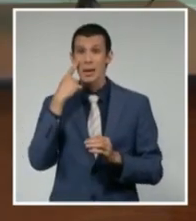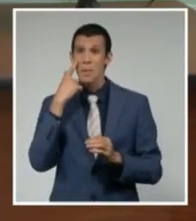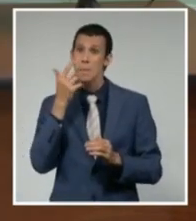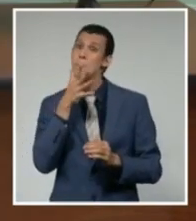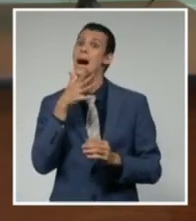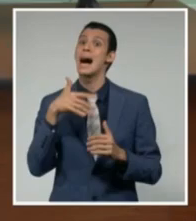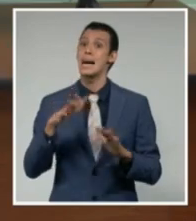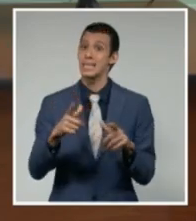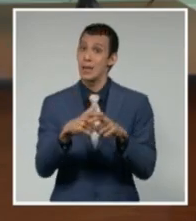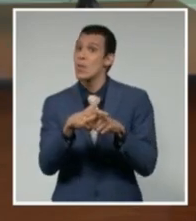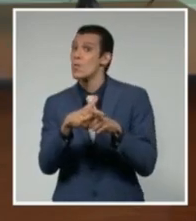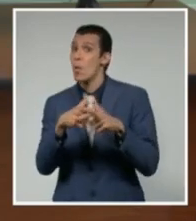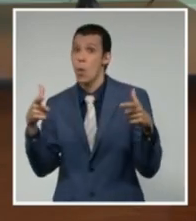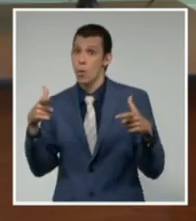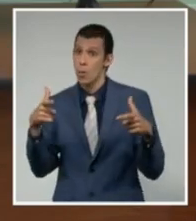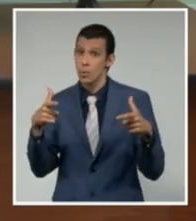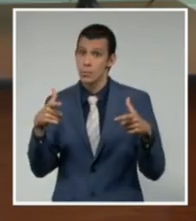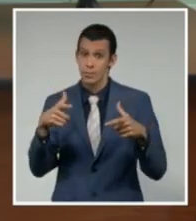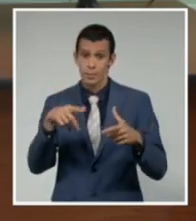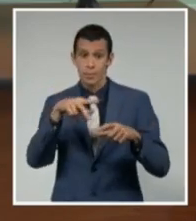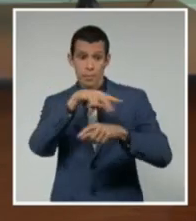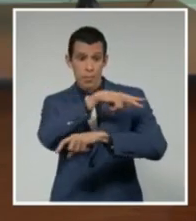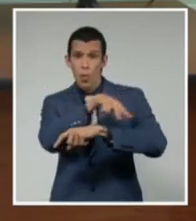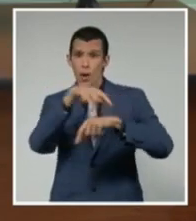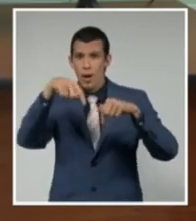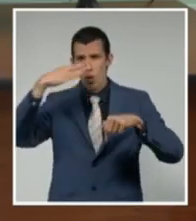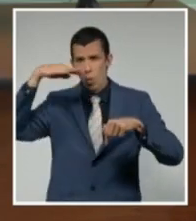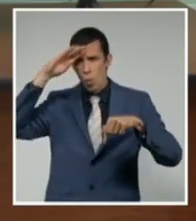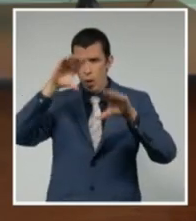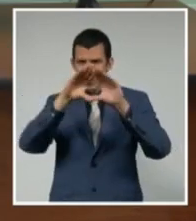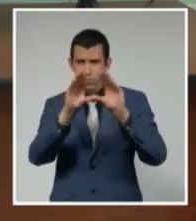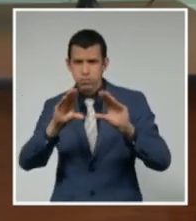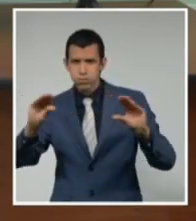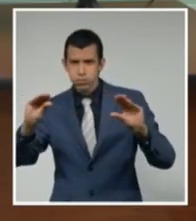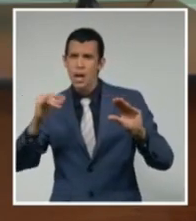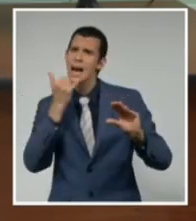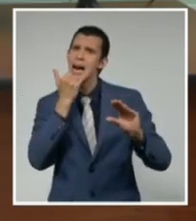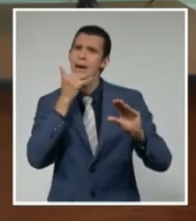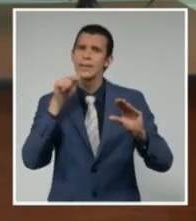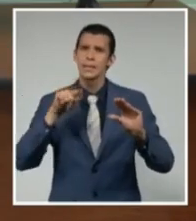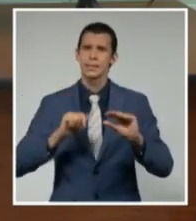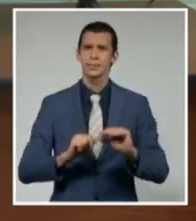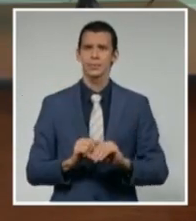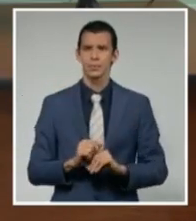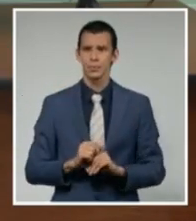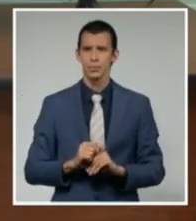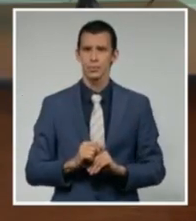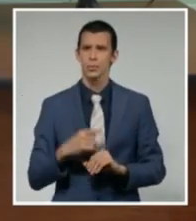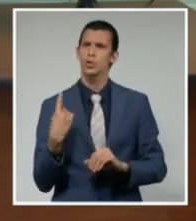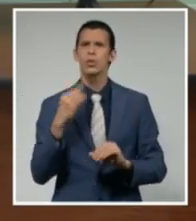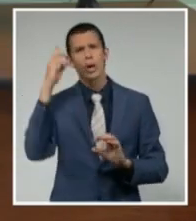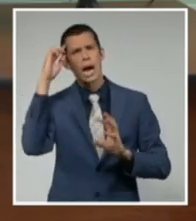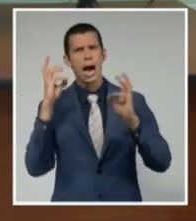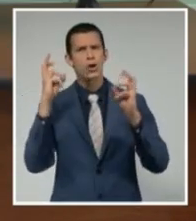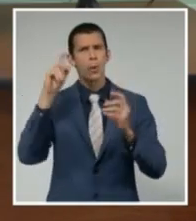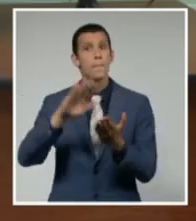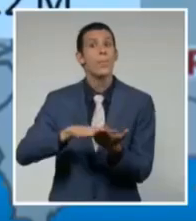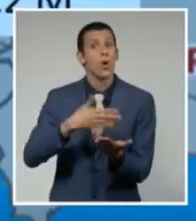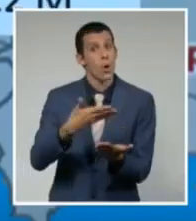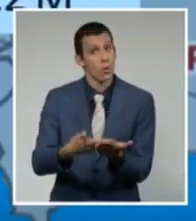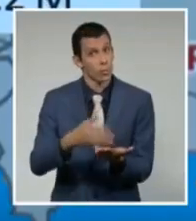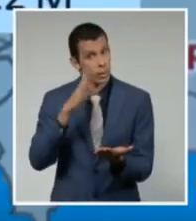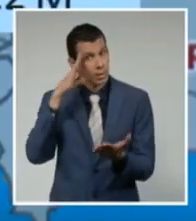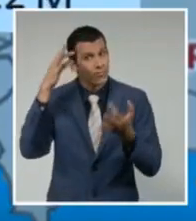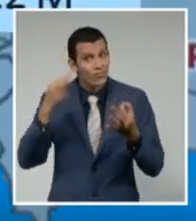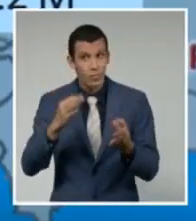país. Este es el cono de trayectoria con los tiempos que más o menos hemos calculado. Tenemos